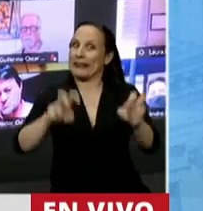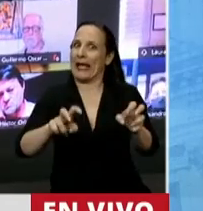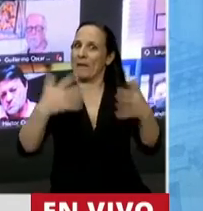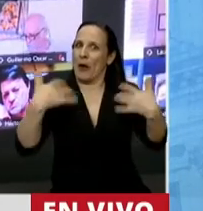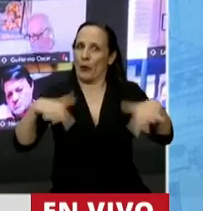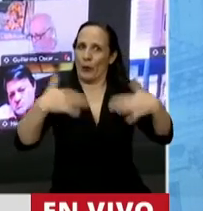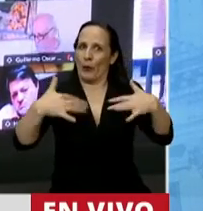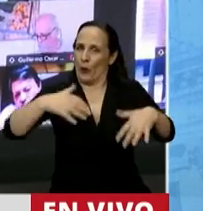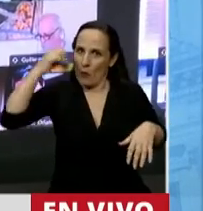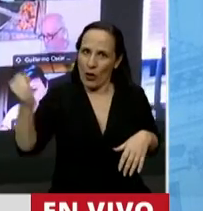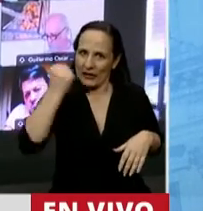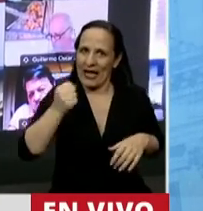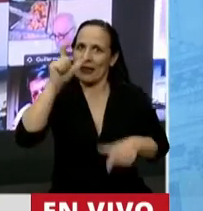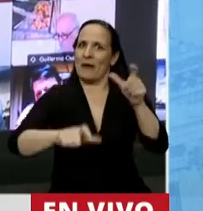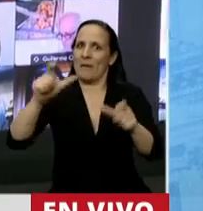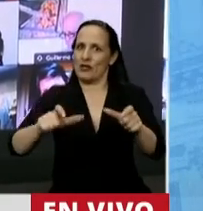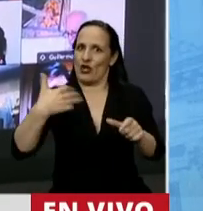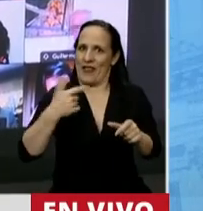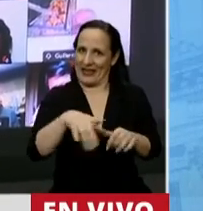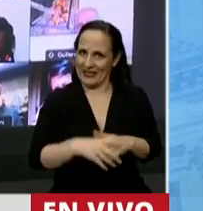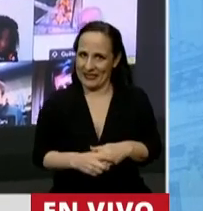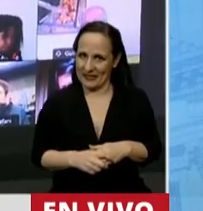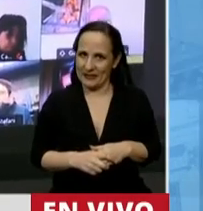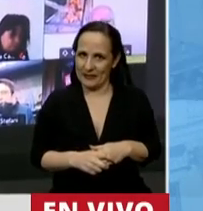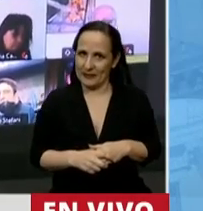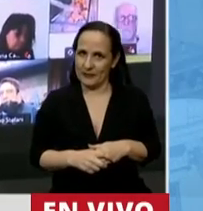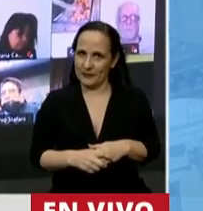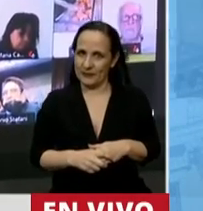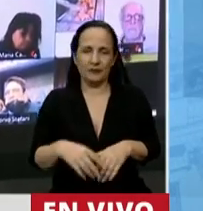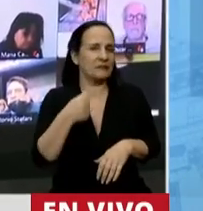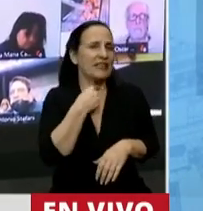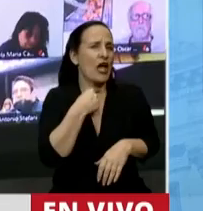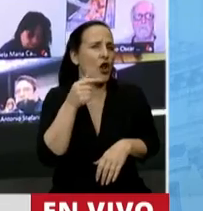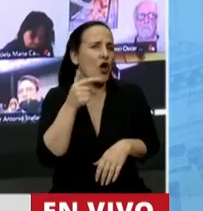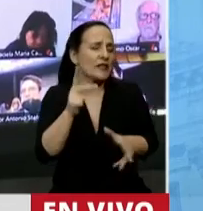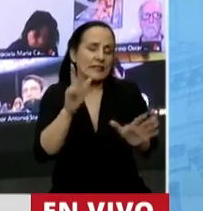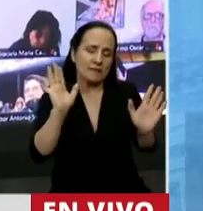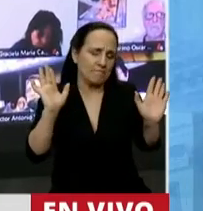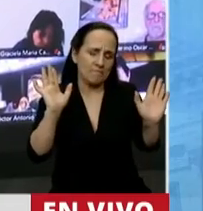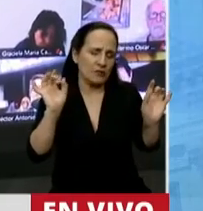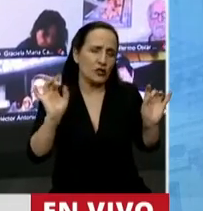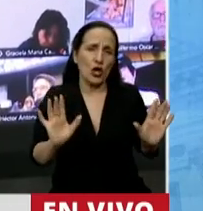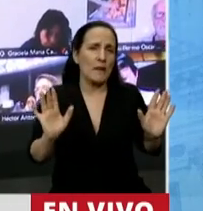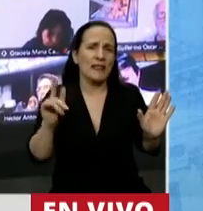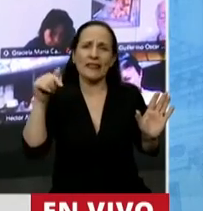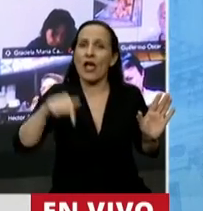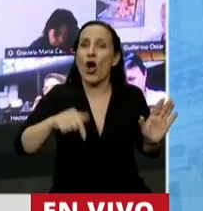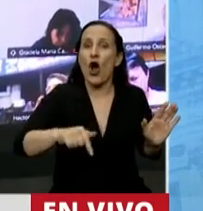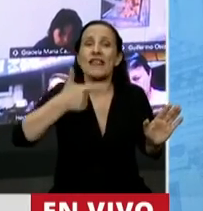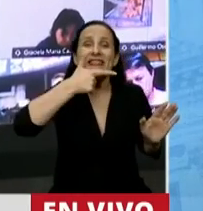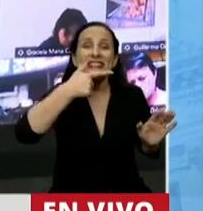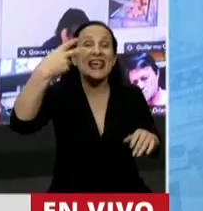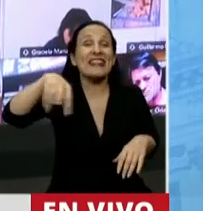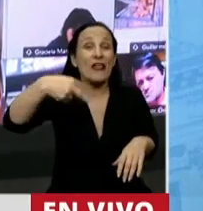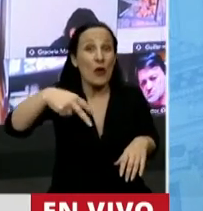muy importante para los argentinos. Quiero decir solamente, Presidente, hoy es 17